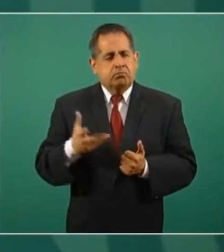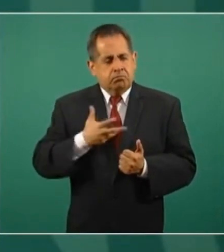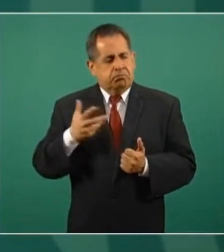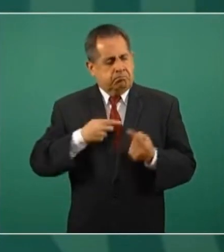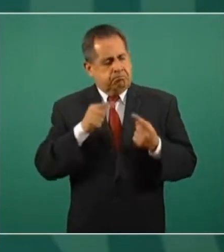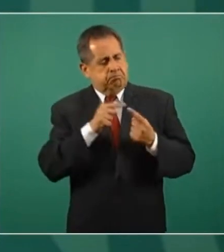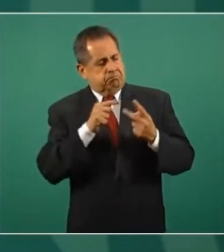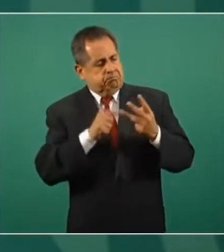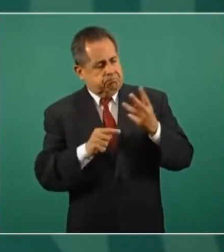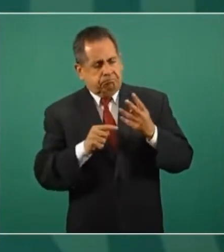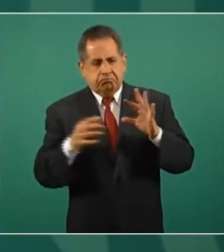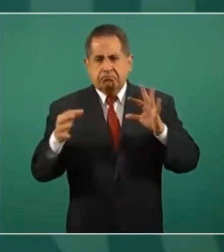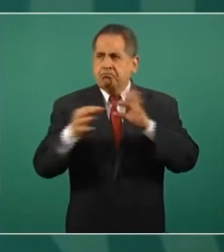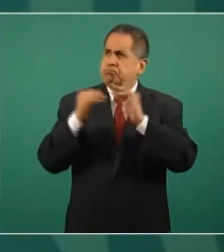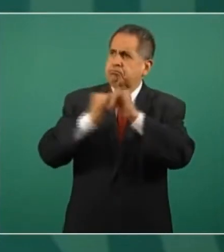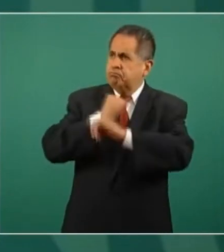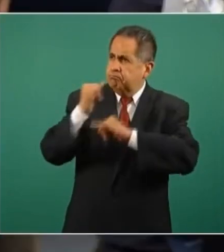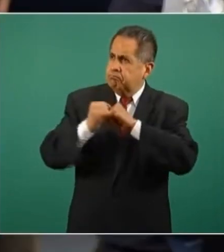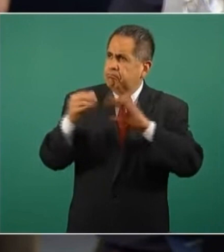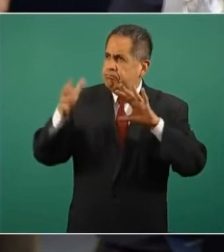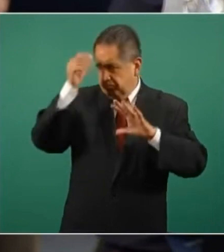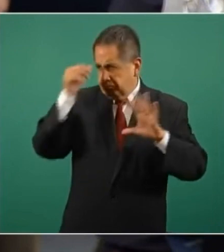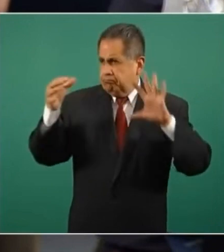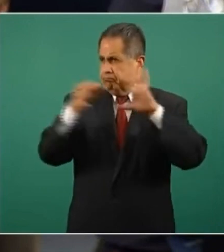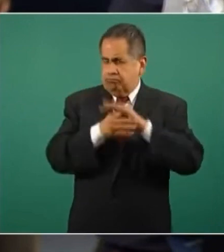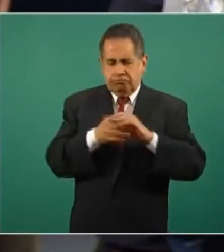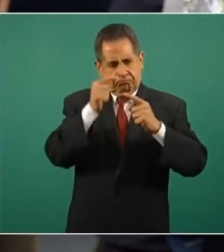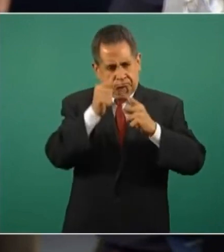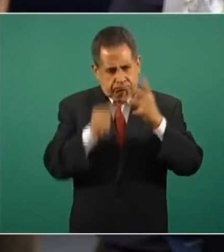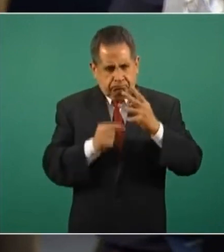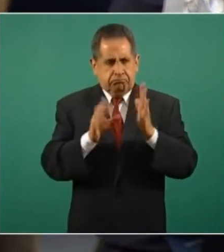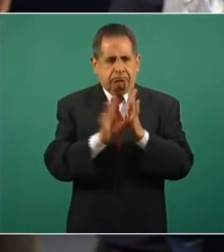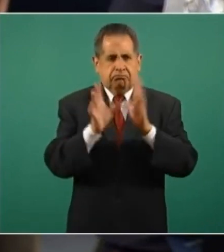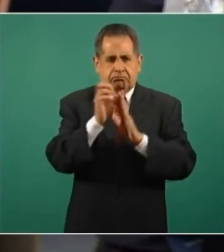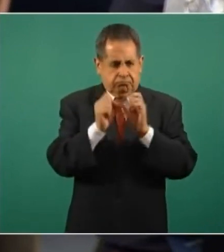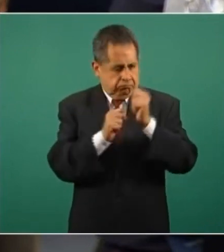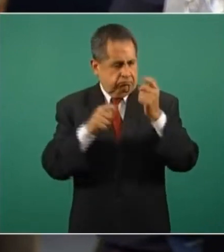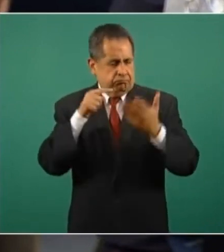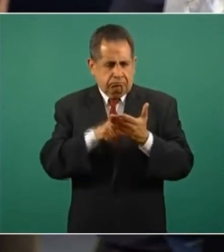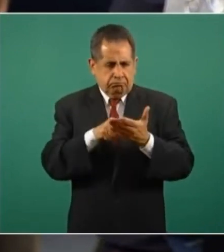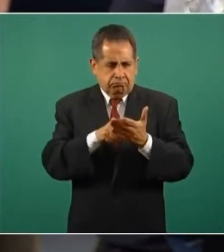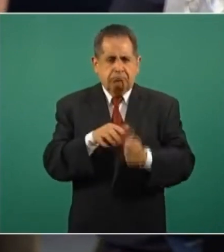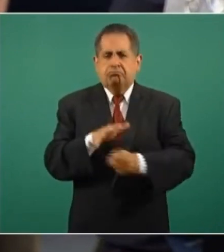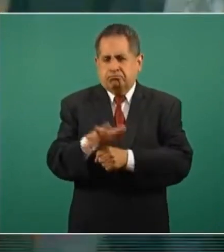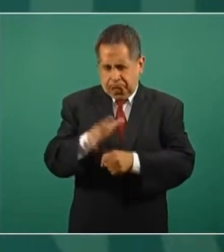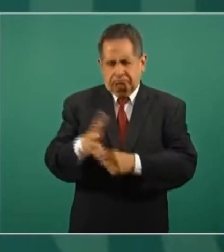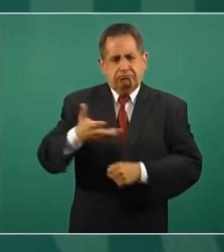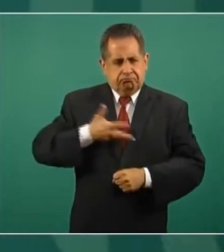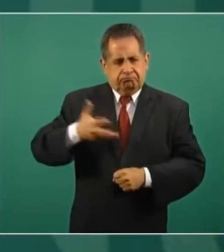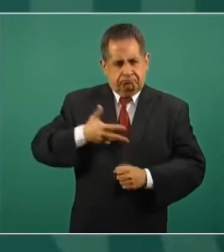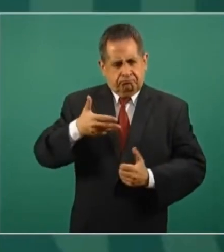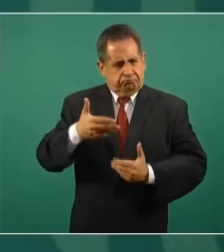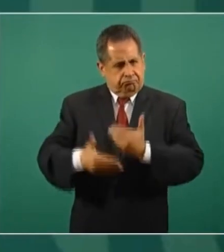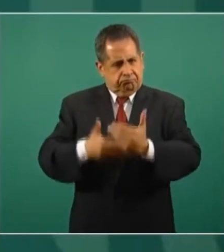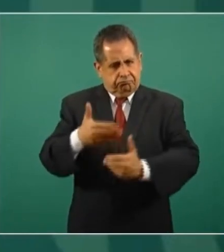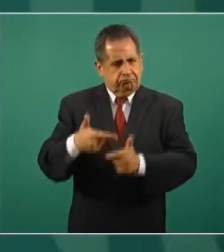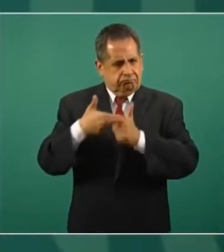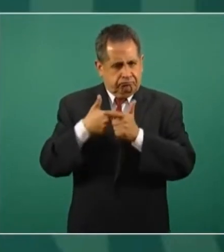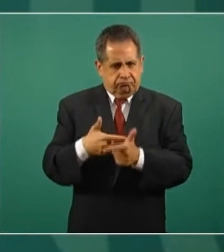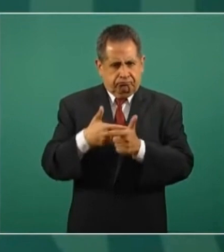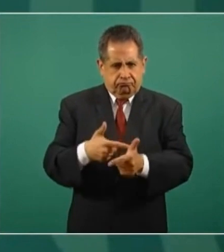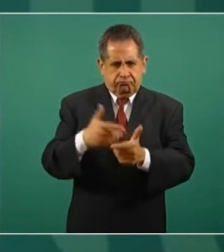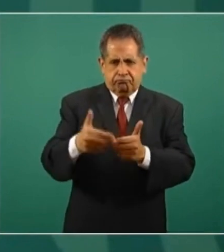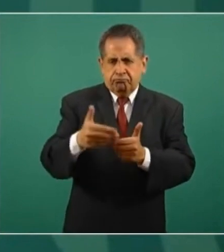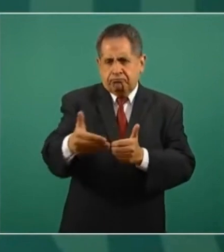convencionales y constitucionales para avanzar, porque yo quiero